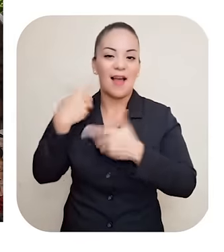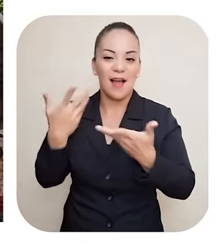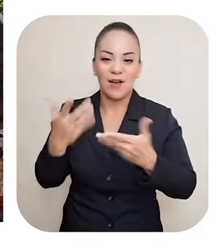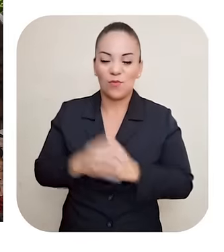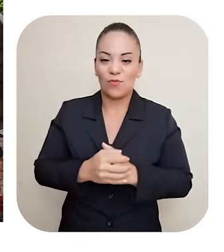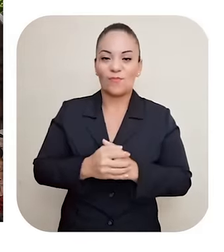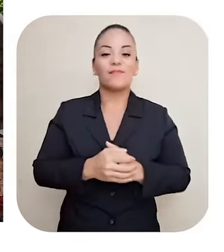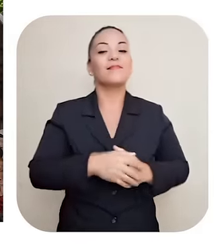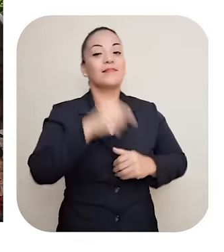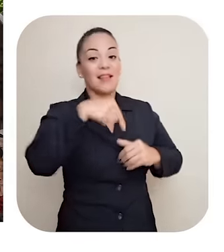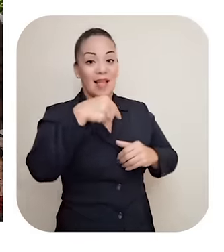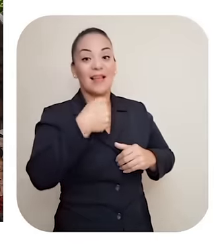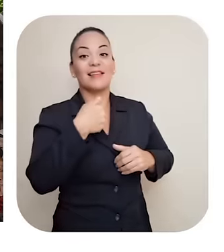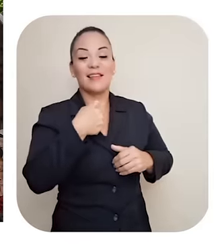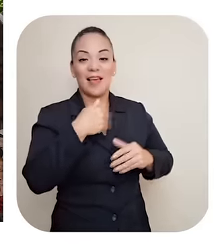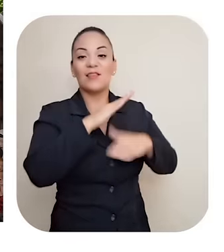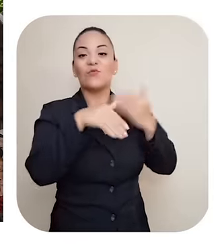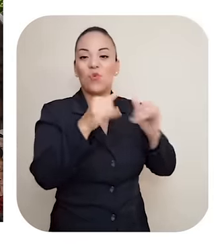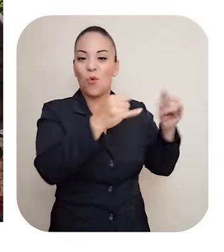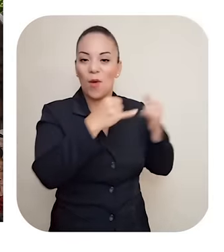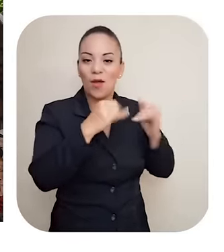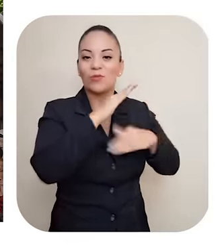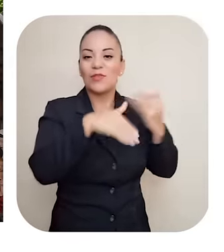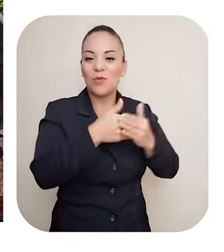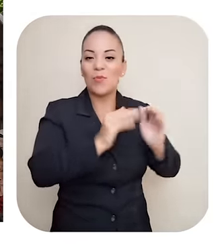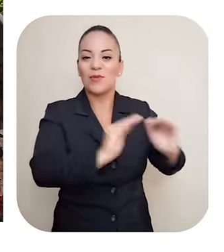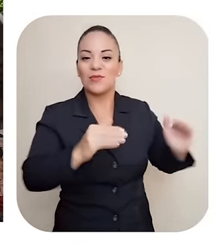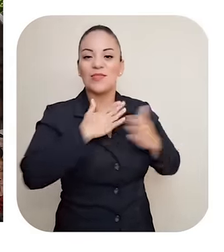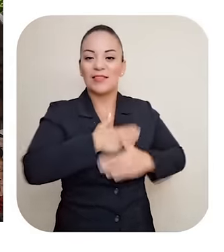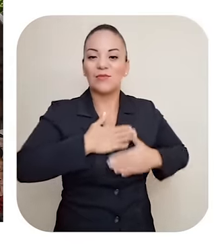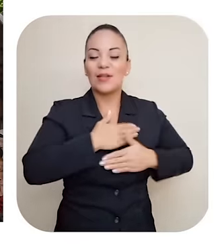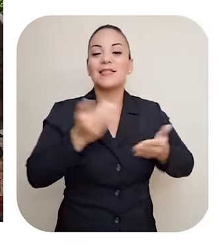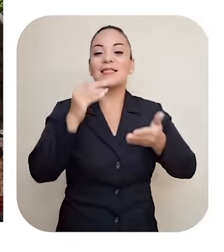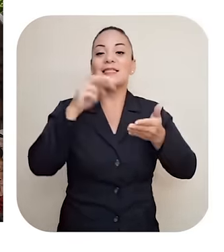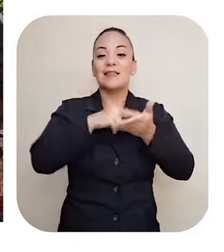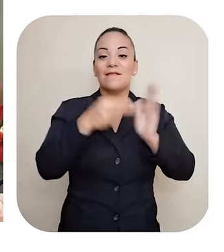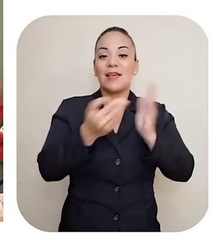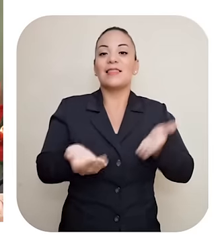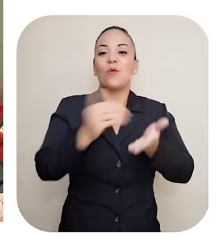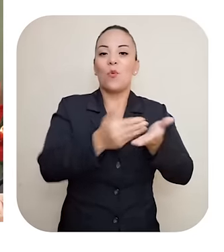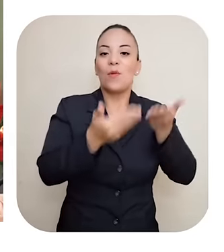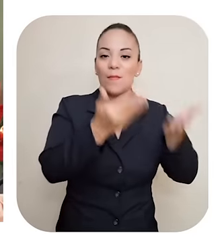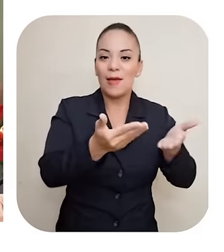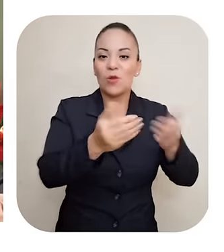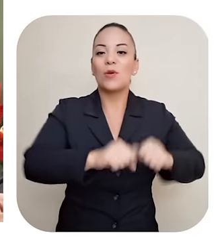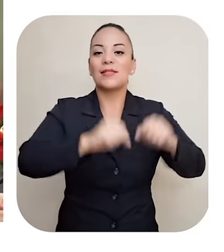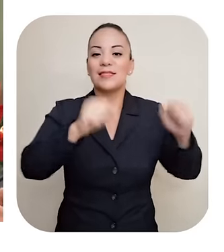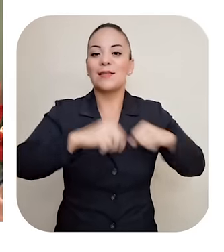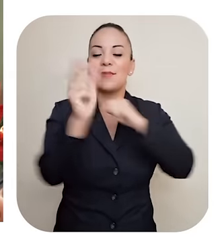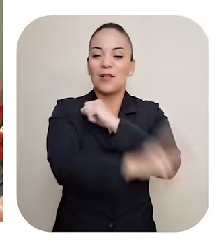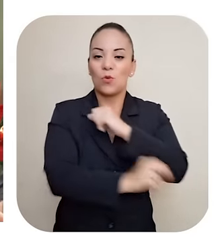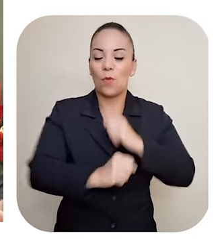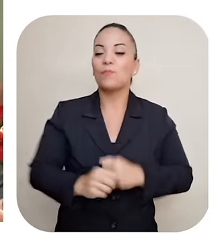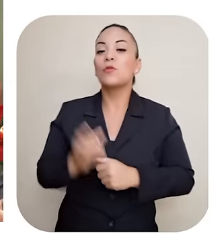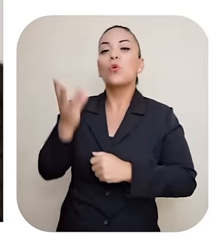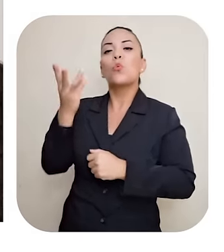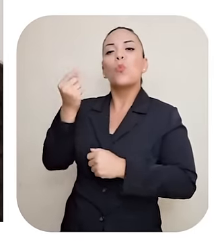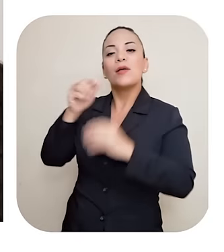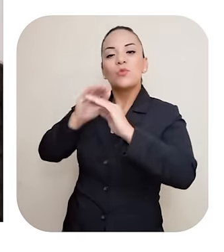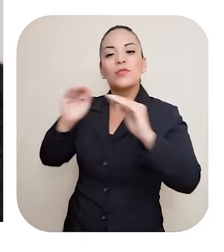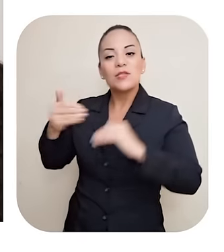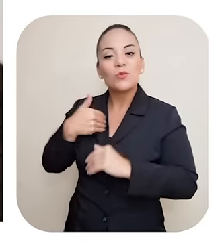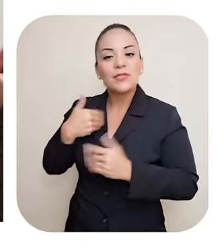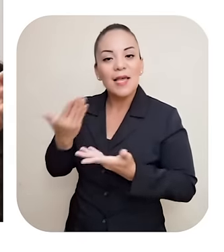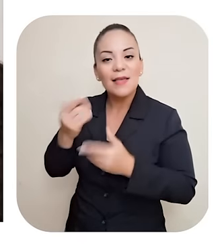Red de Chicago y todo Para que ellos disfruten Es devolverle lo que el sistema les ha quitado ¿Cuántos niños y niñas, padre? Bueno, en